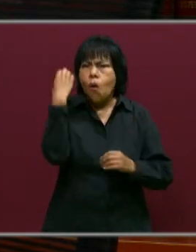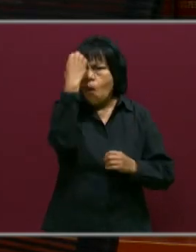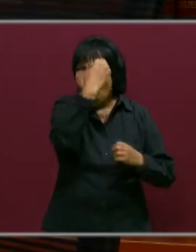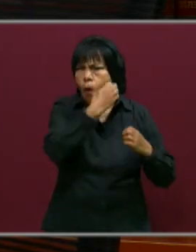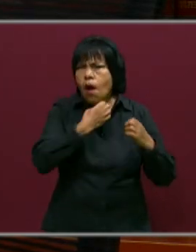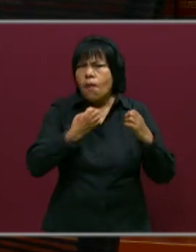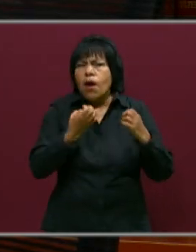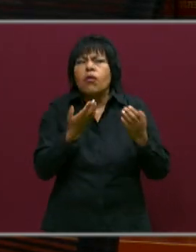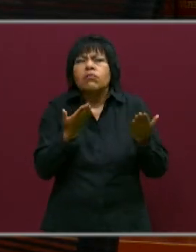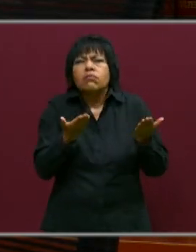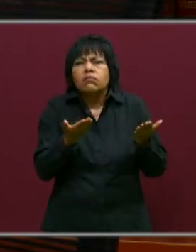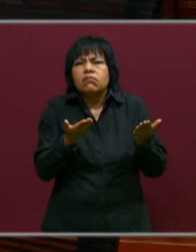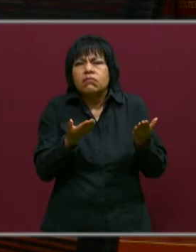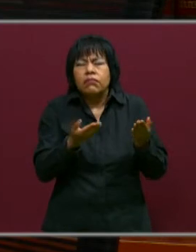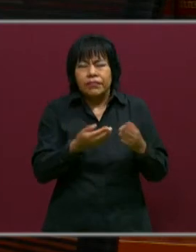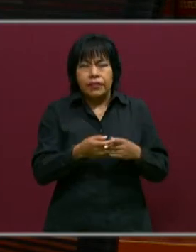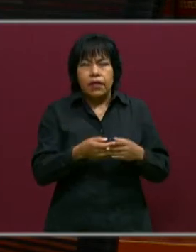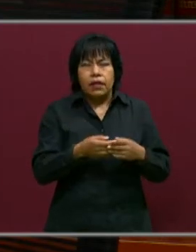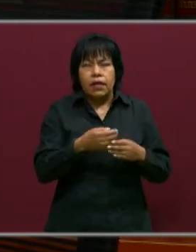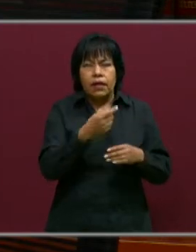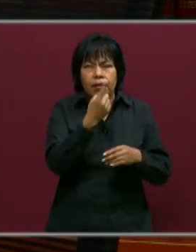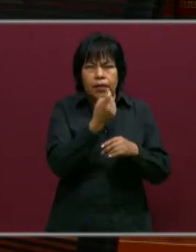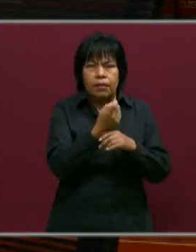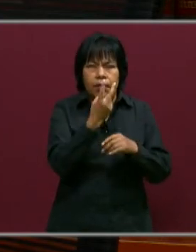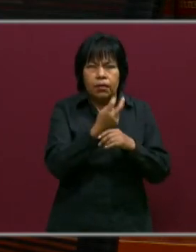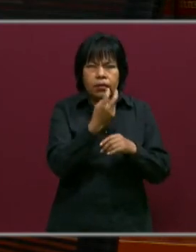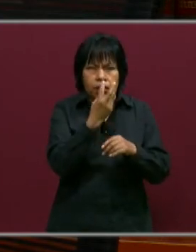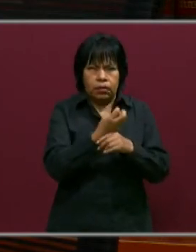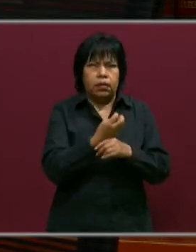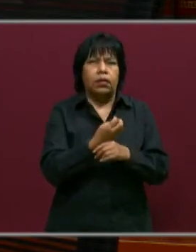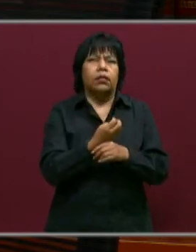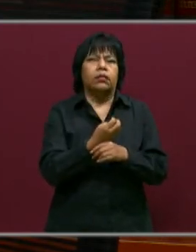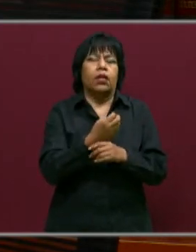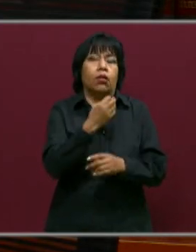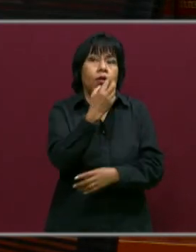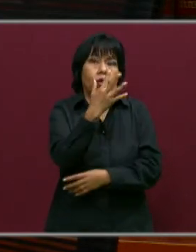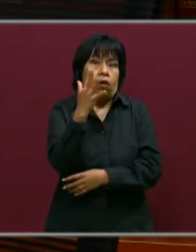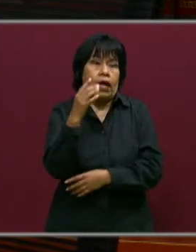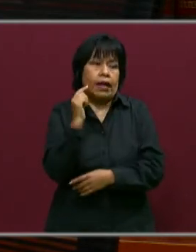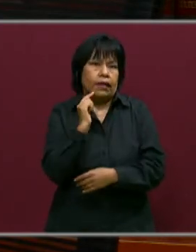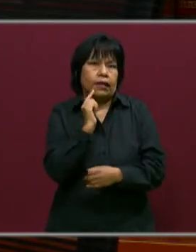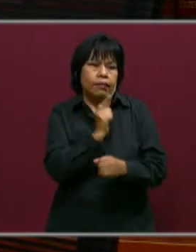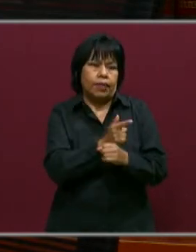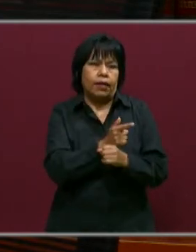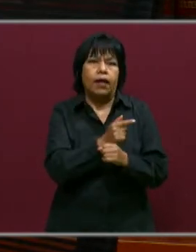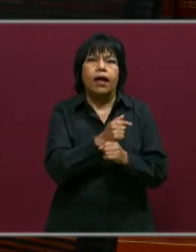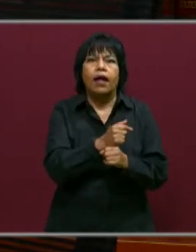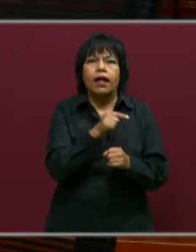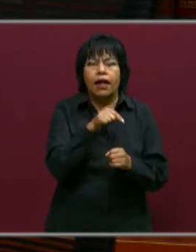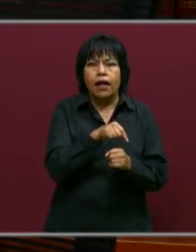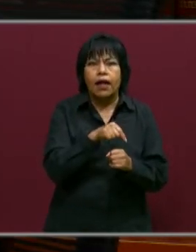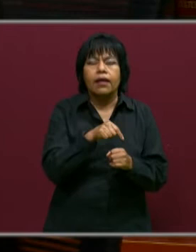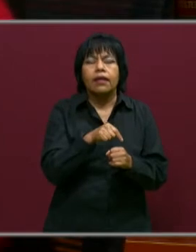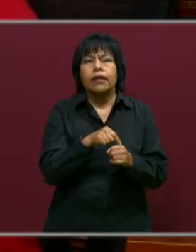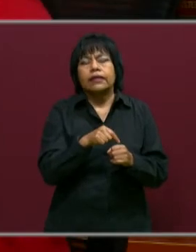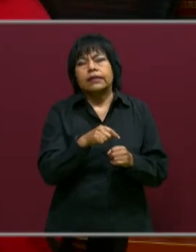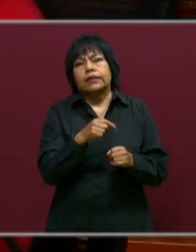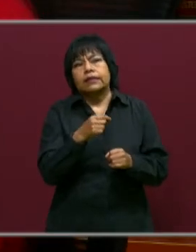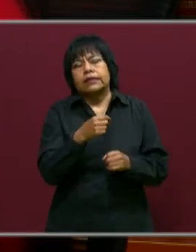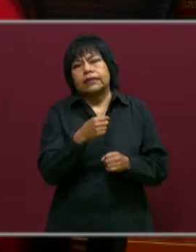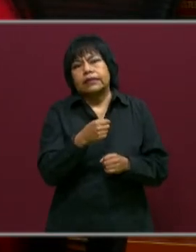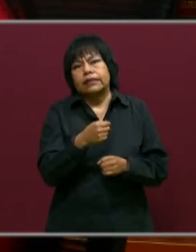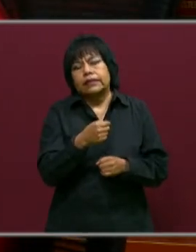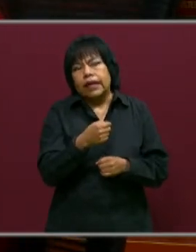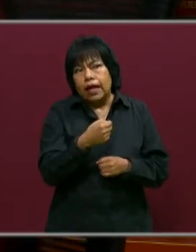se hacen de primer grado, segundo y tercer grado de preescolar, en el cual en ese reporte le